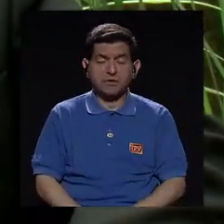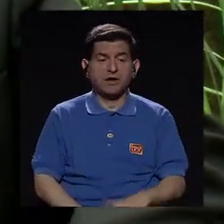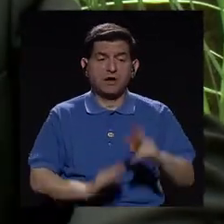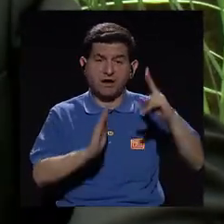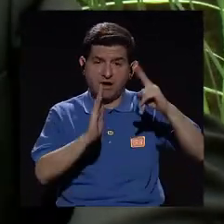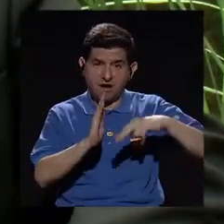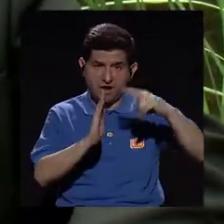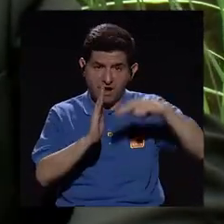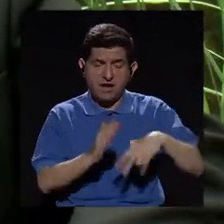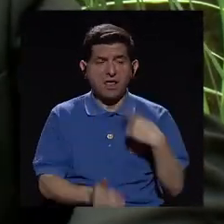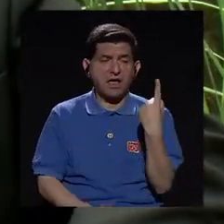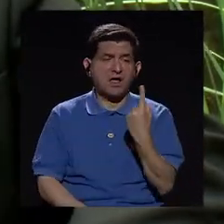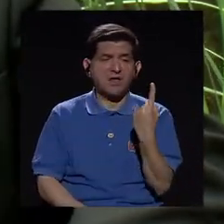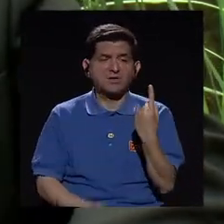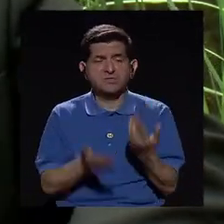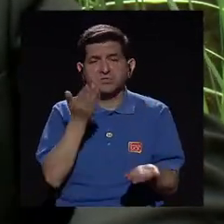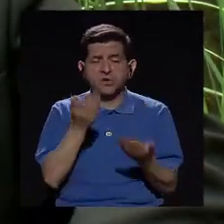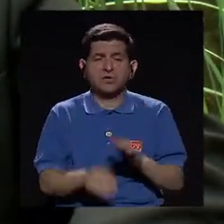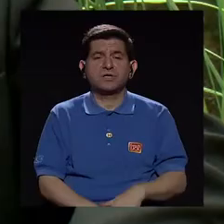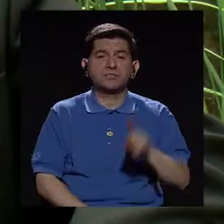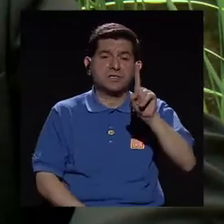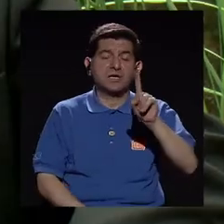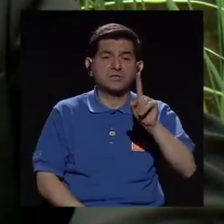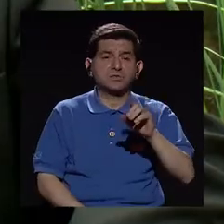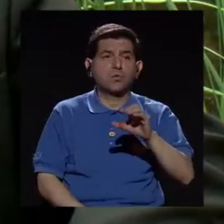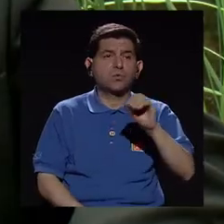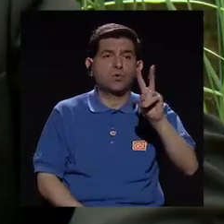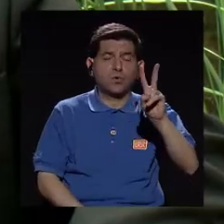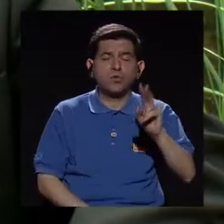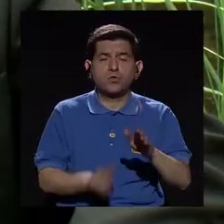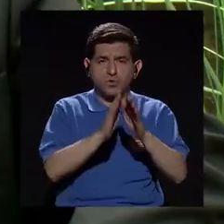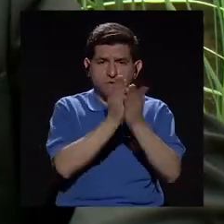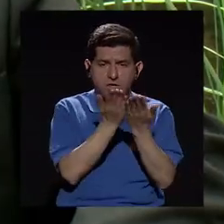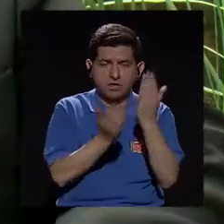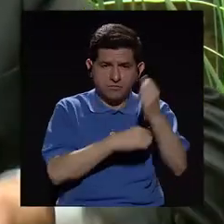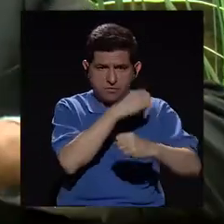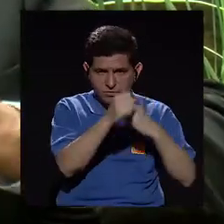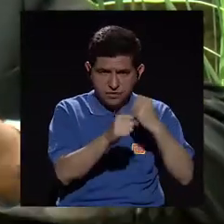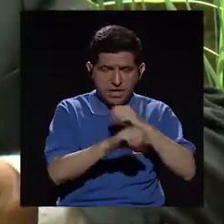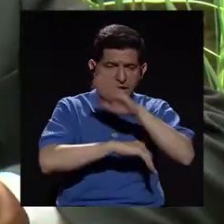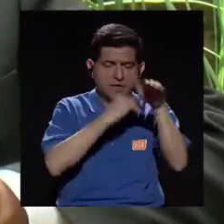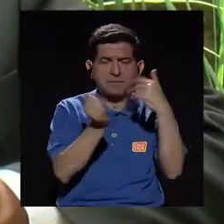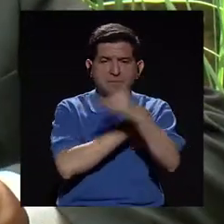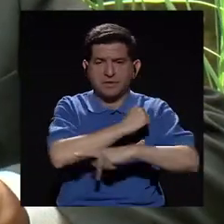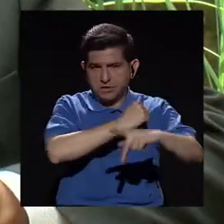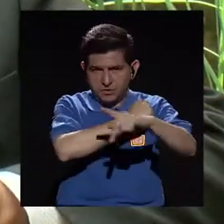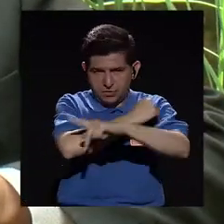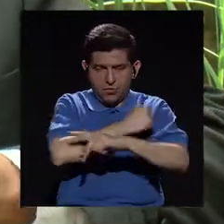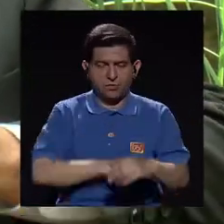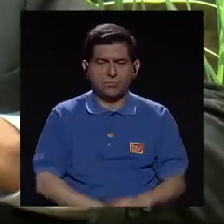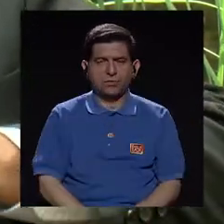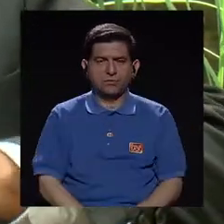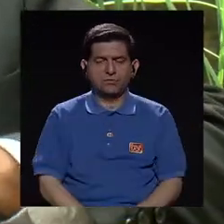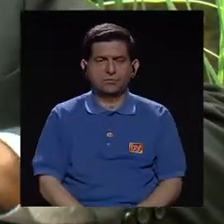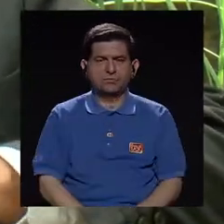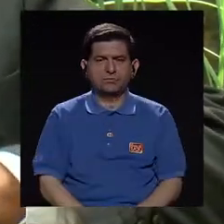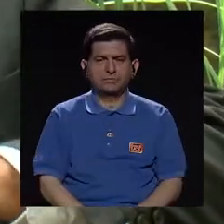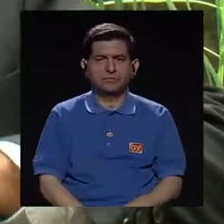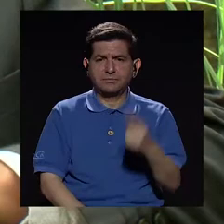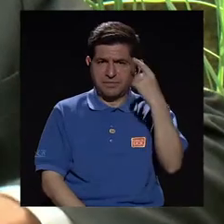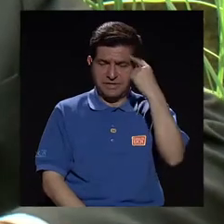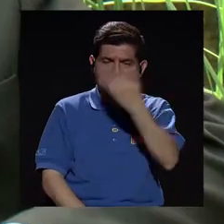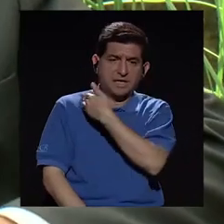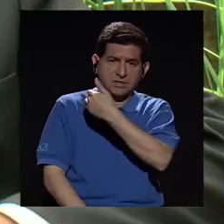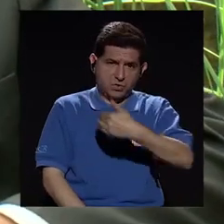estamos leyendo apenas poco más de dos libros por año en la totalidad del país. Centrándose